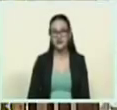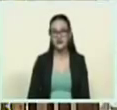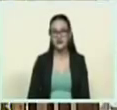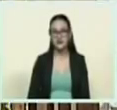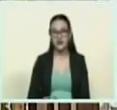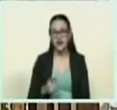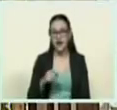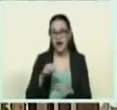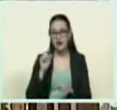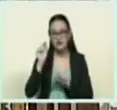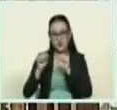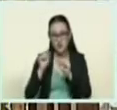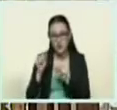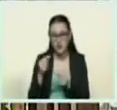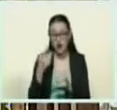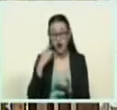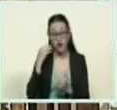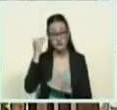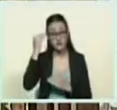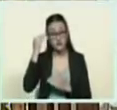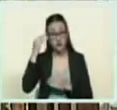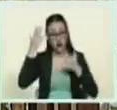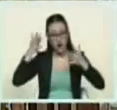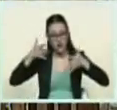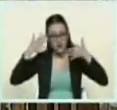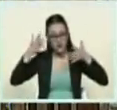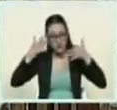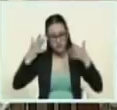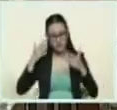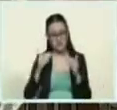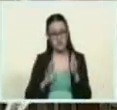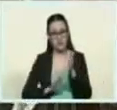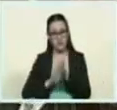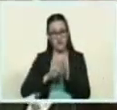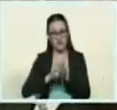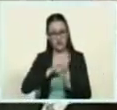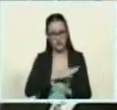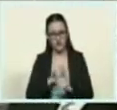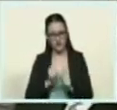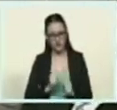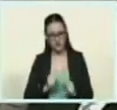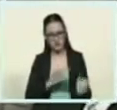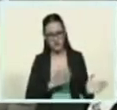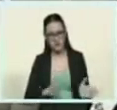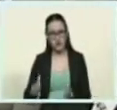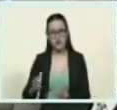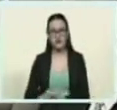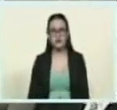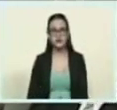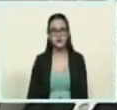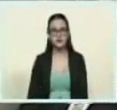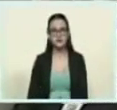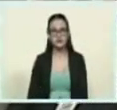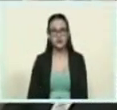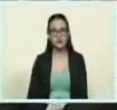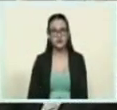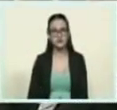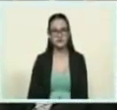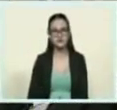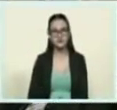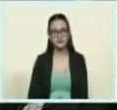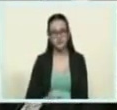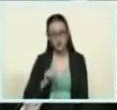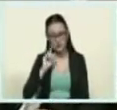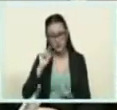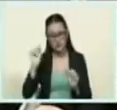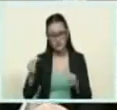método pedagógico de aprendizaje diario, de fortalecimiento de los planes. Yo lo llamo entonces a la crítica a la autocrítica, en